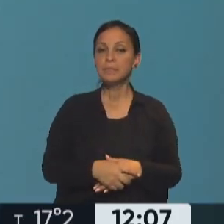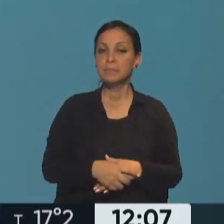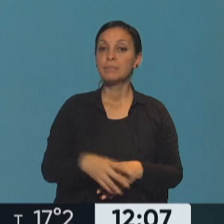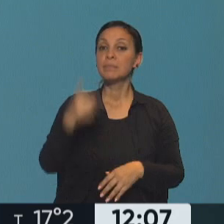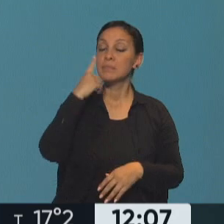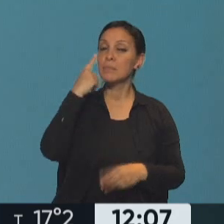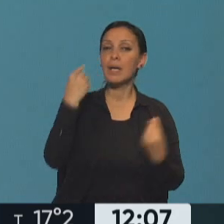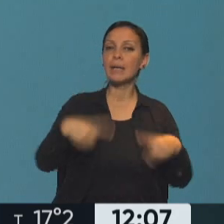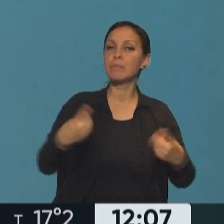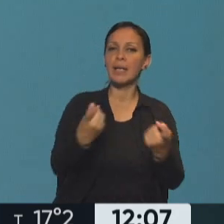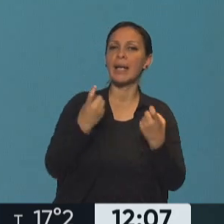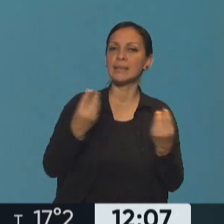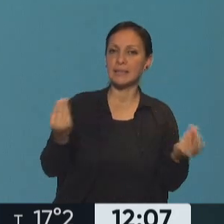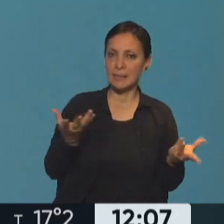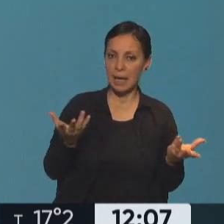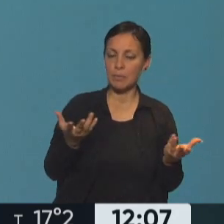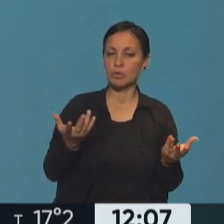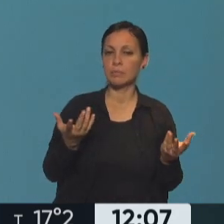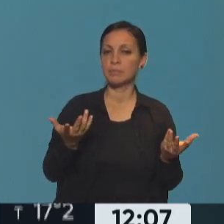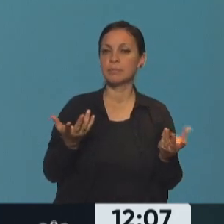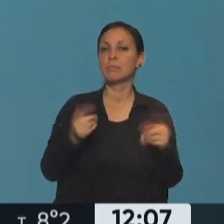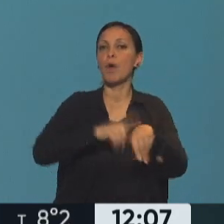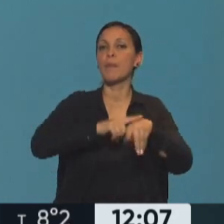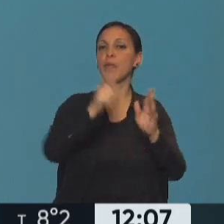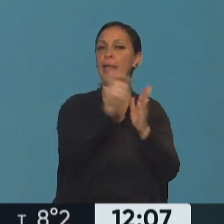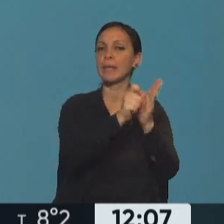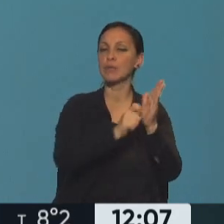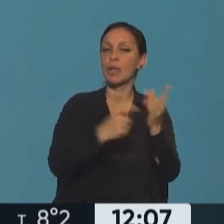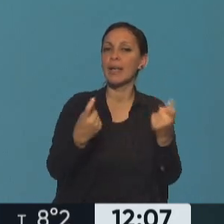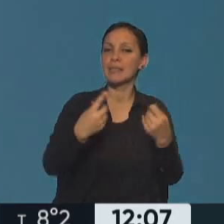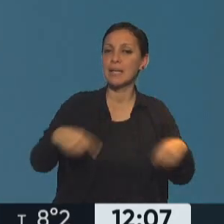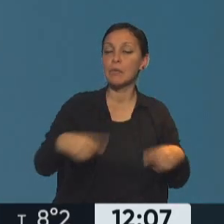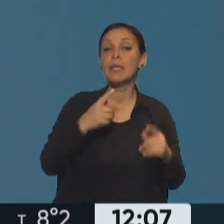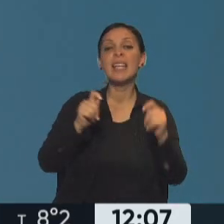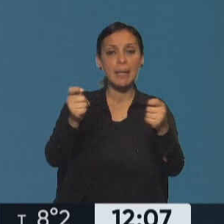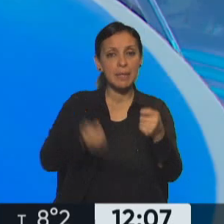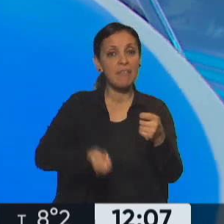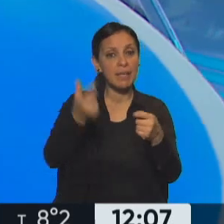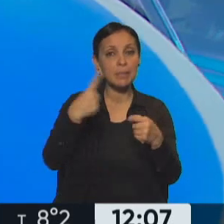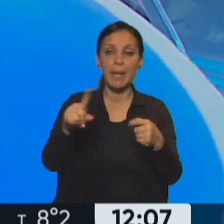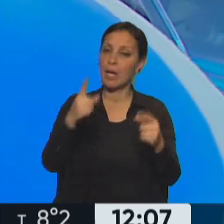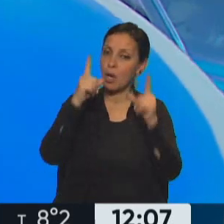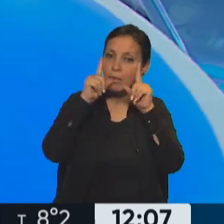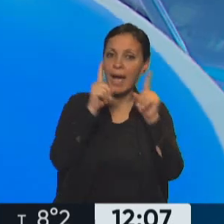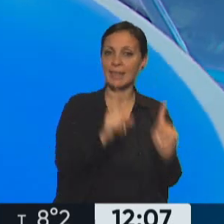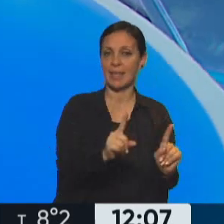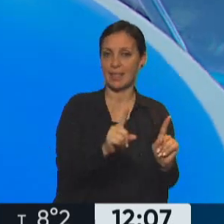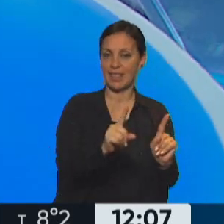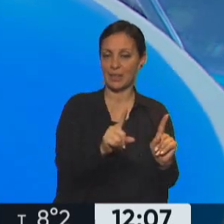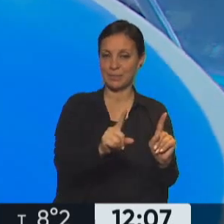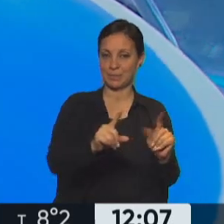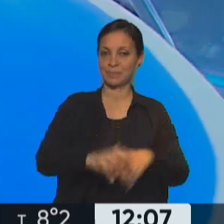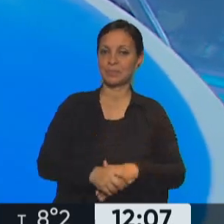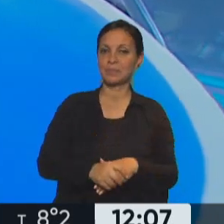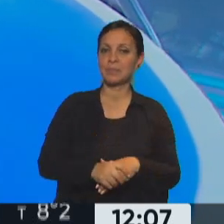datos hay que tener en cuenta, qué hay que tener a la mano a la hora de inscribirse. Es un trámite sencillo, pero hay prestar atención de lo que hay justamente